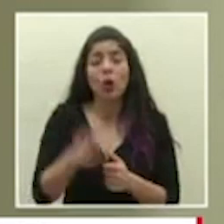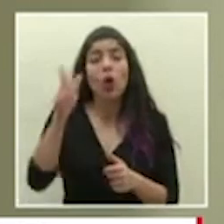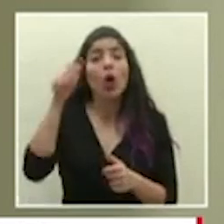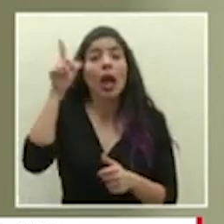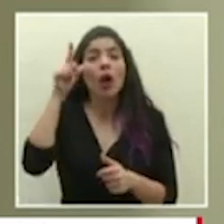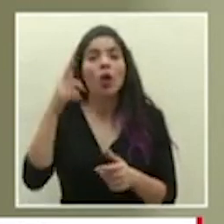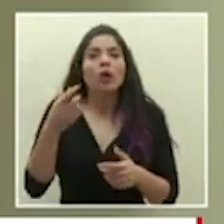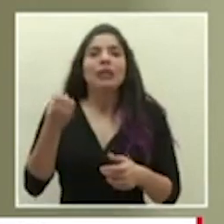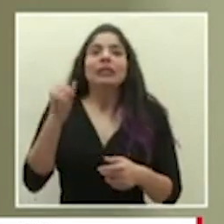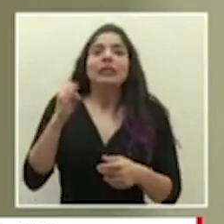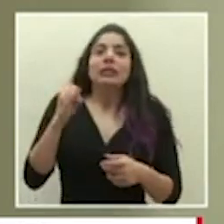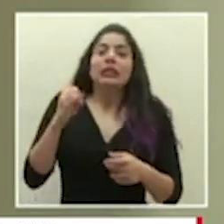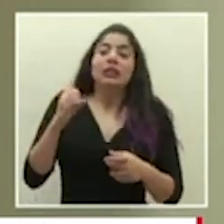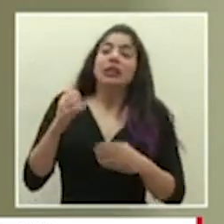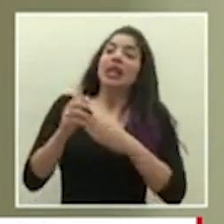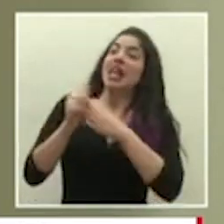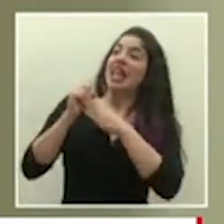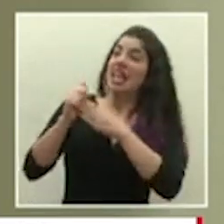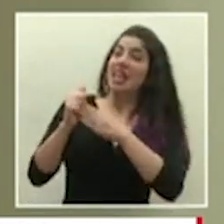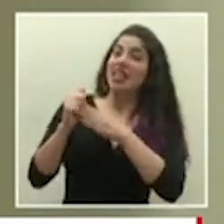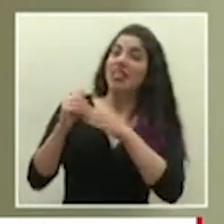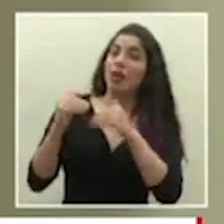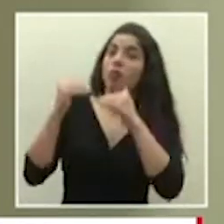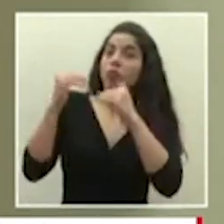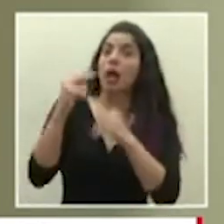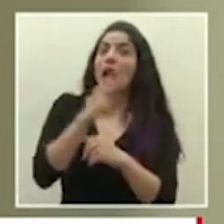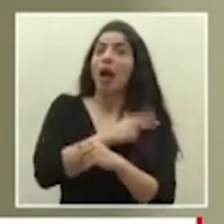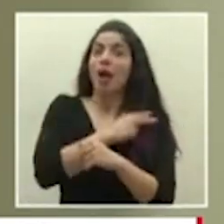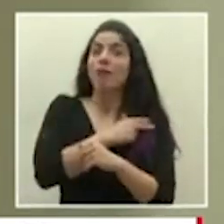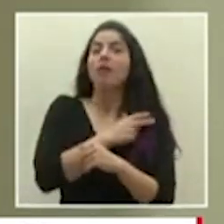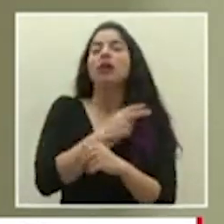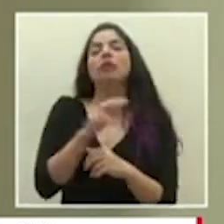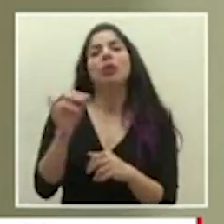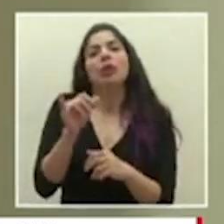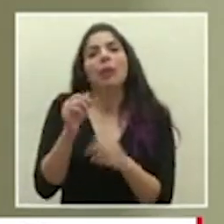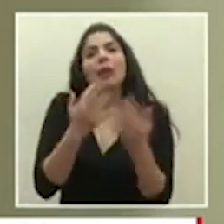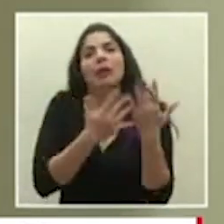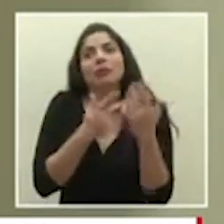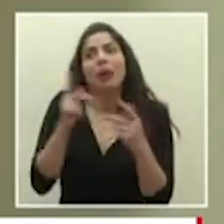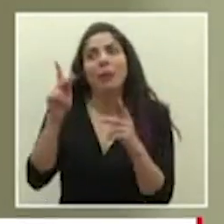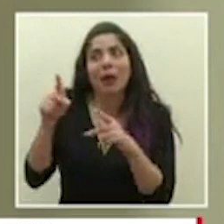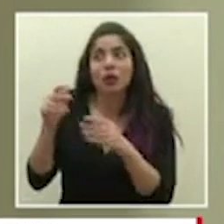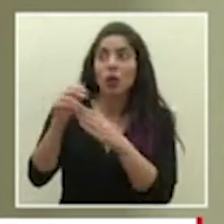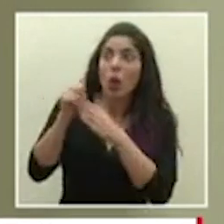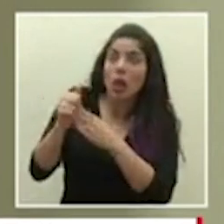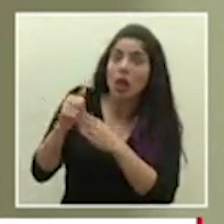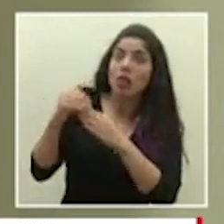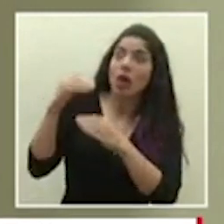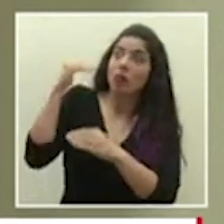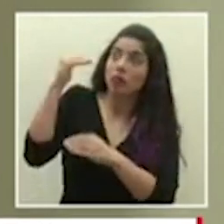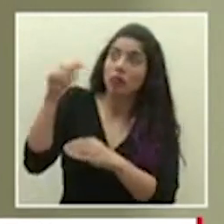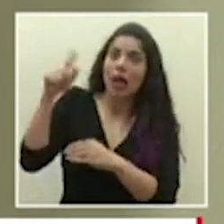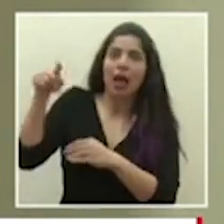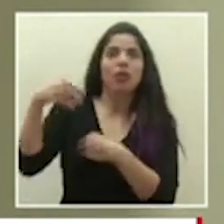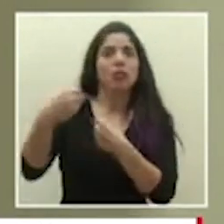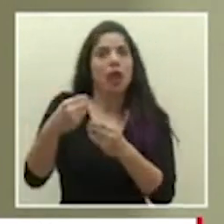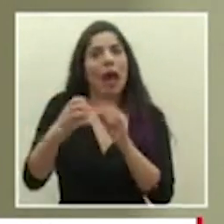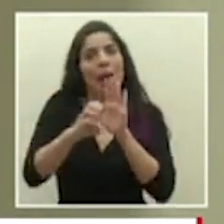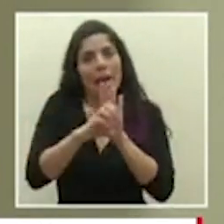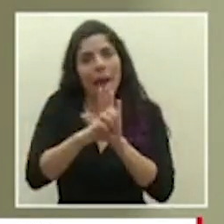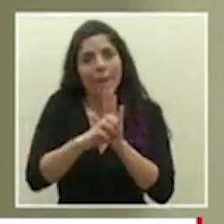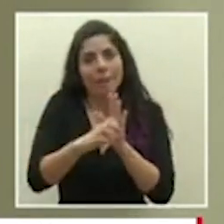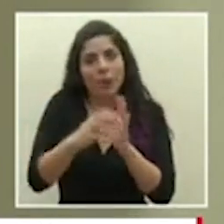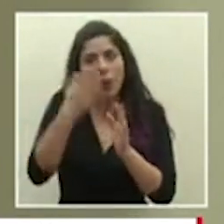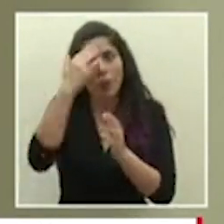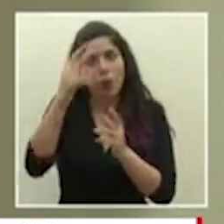más nivel de liderazgo y de jefatura pues también esperamos que exista un ejemplo que se pueda dar desde esa posición